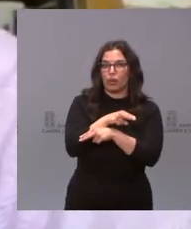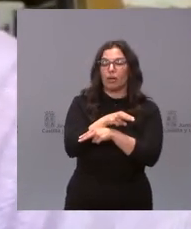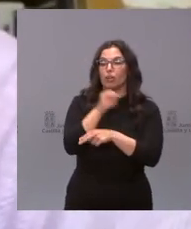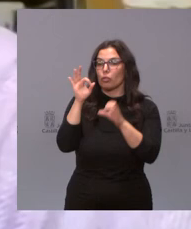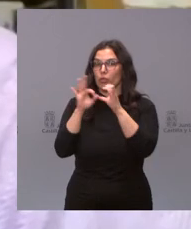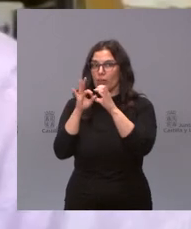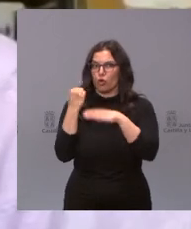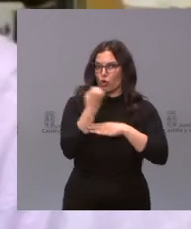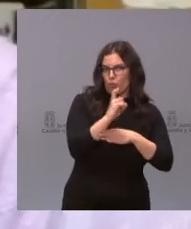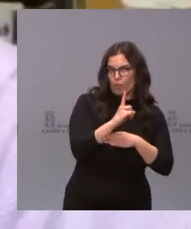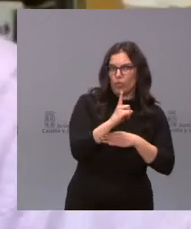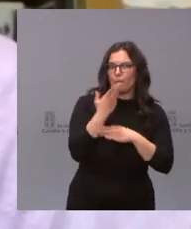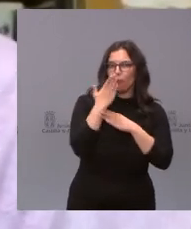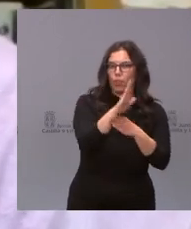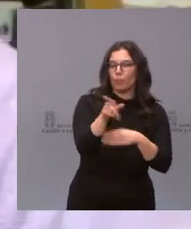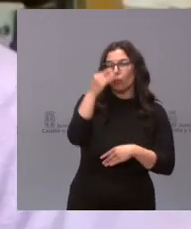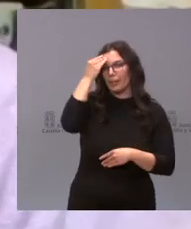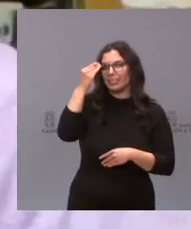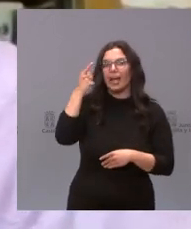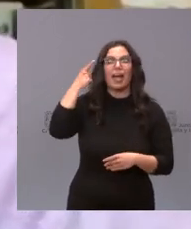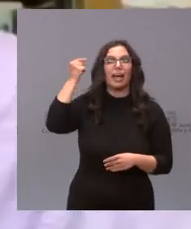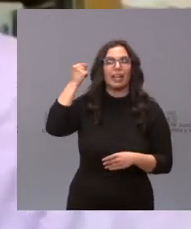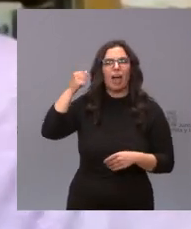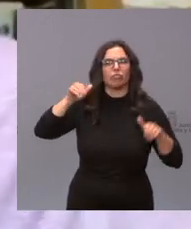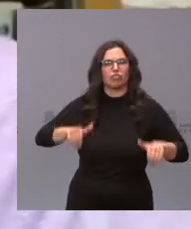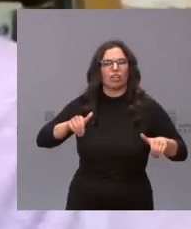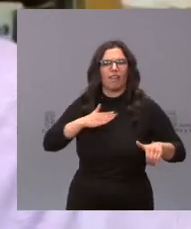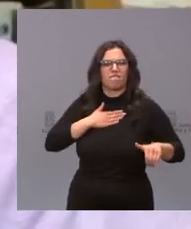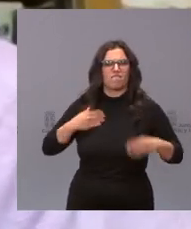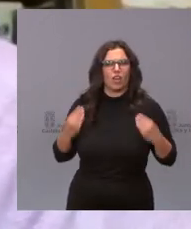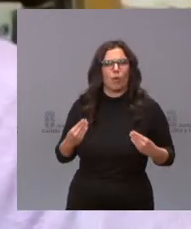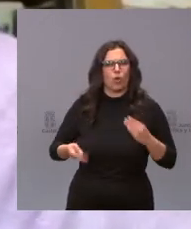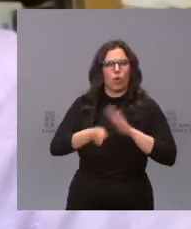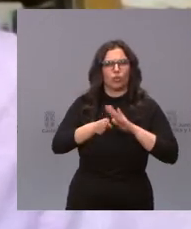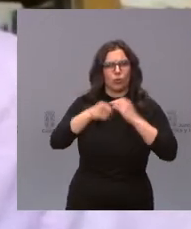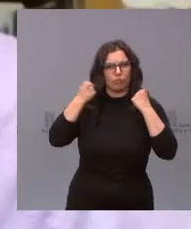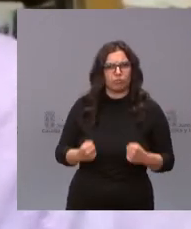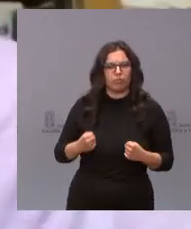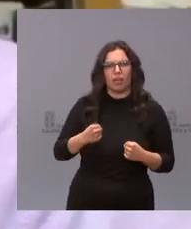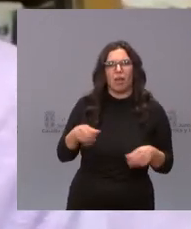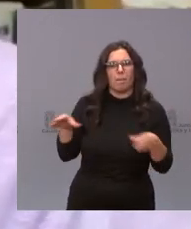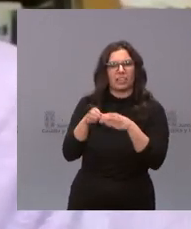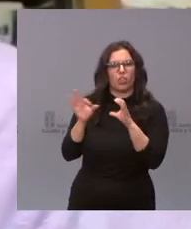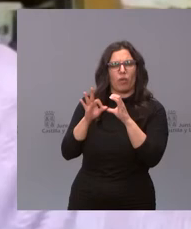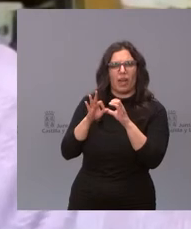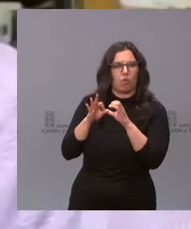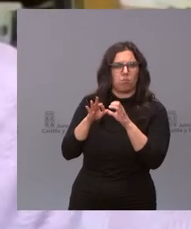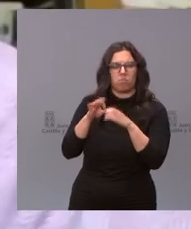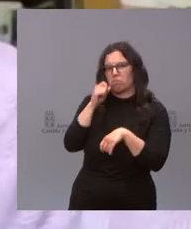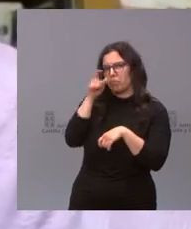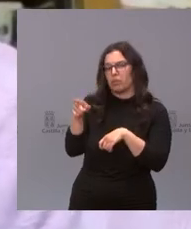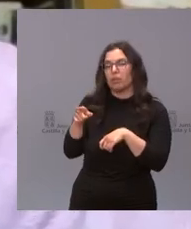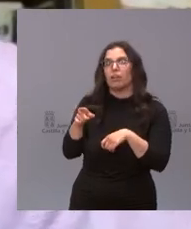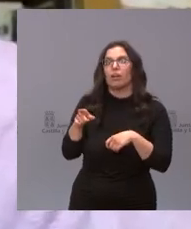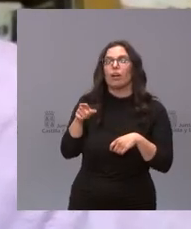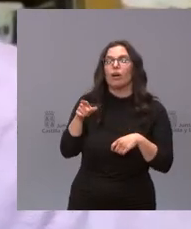cree que IGEA sigue queriendo su sillita y que le da igual el partido y por otro lado quería consultarle también cuál cree que ha sido la diferencia para que en Castilla y León